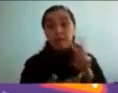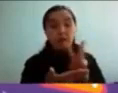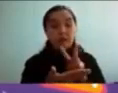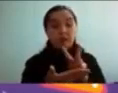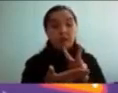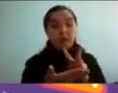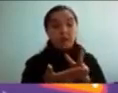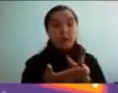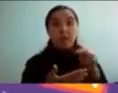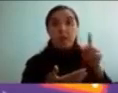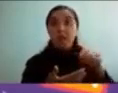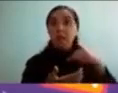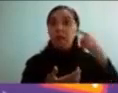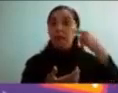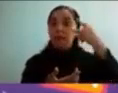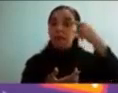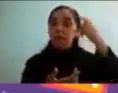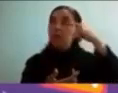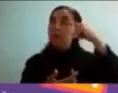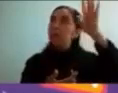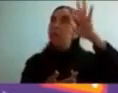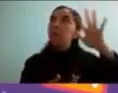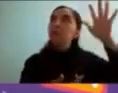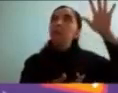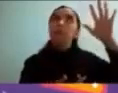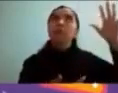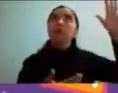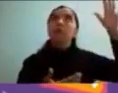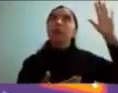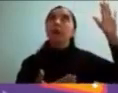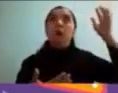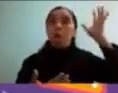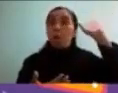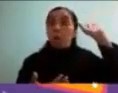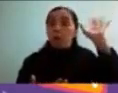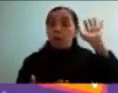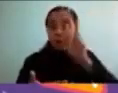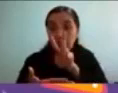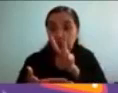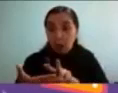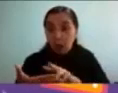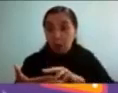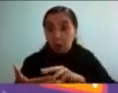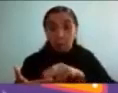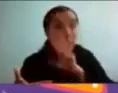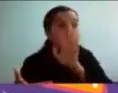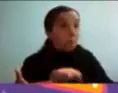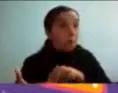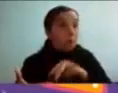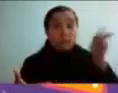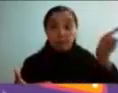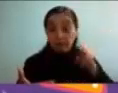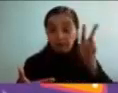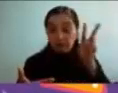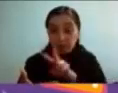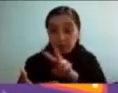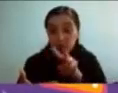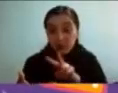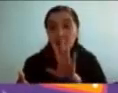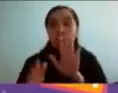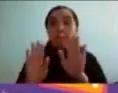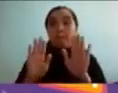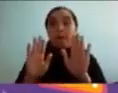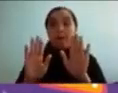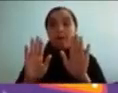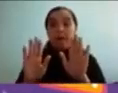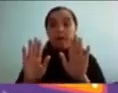va la onda y estoy en otro lugar completamente distinto no me doy cuenta y de que cuando estoy leyendo necesito parar también para